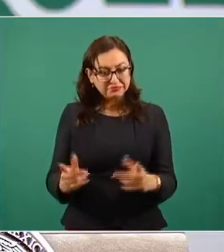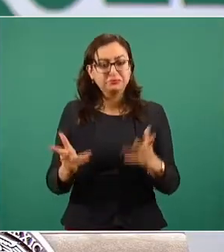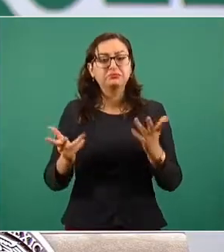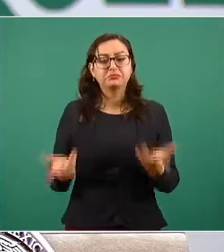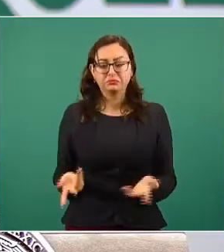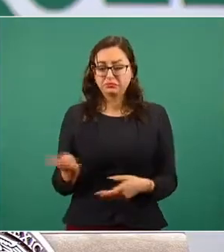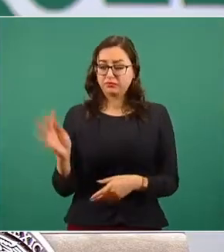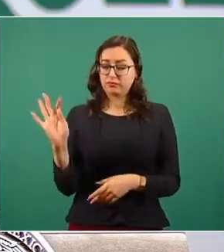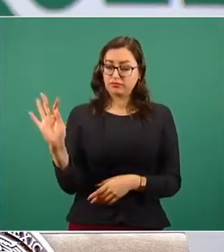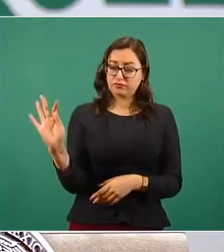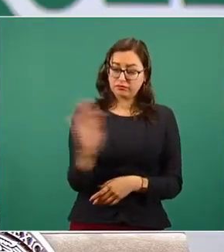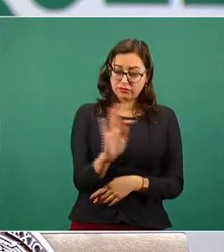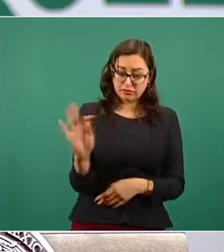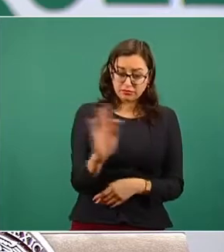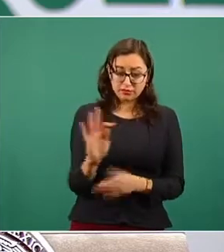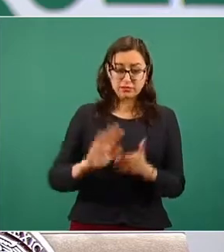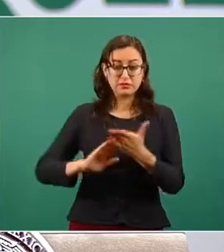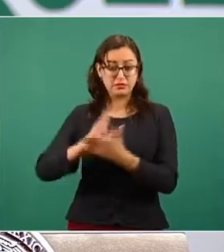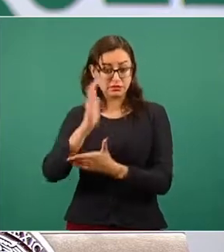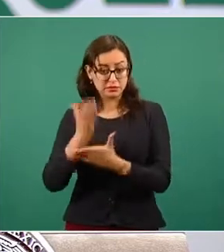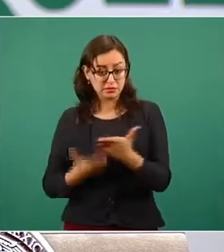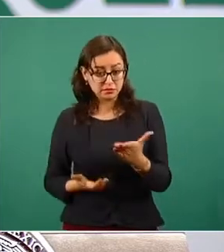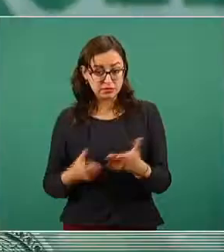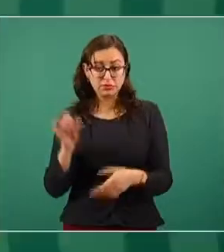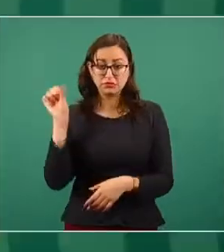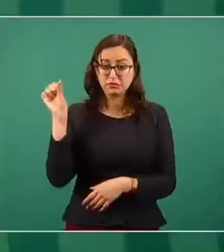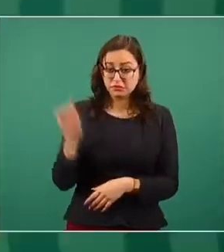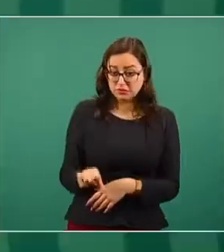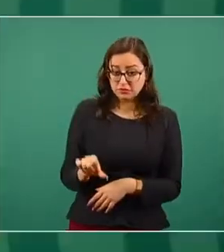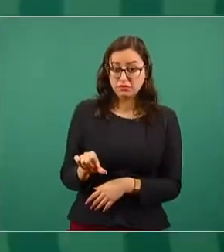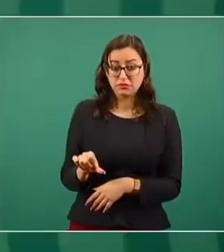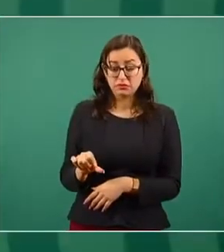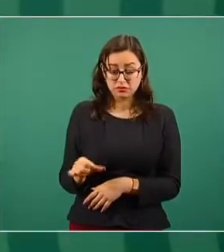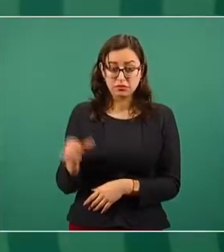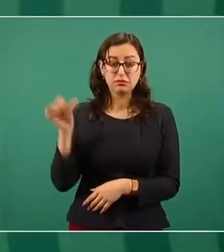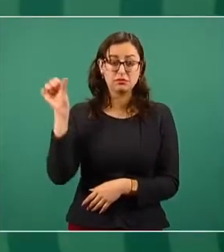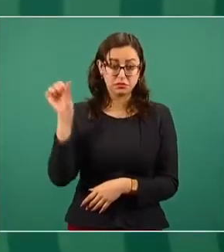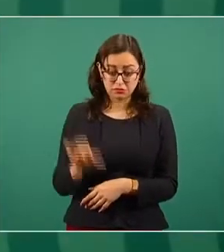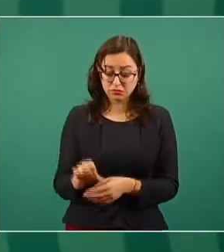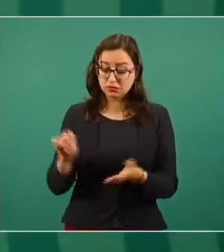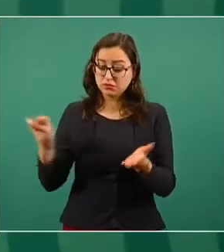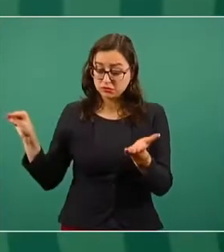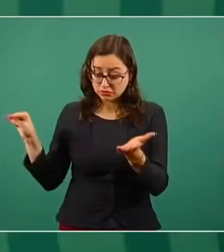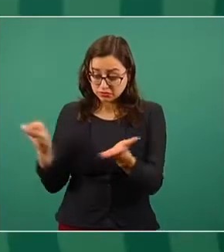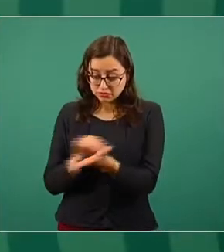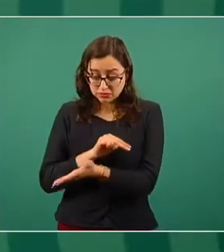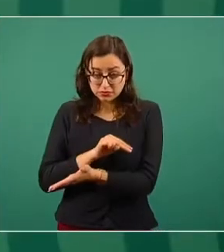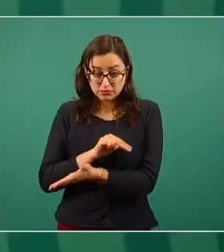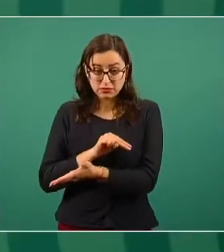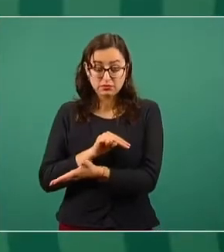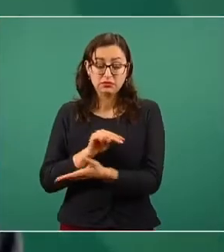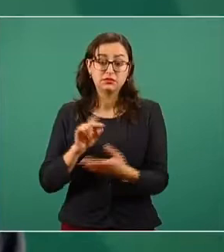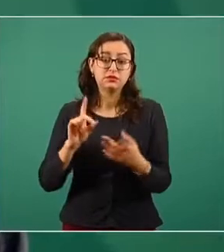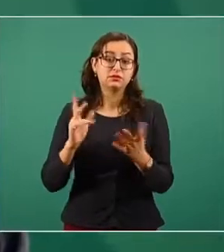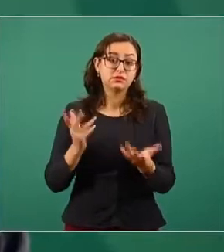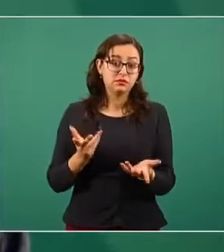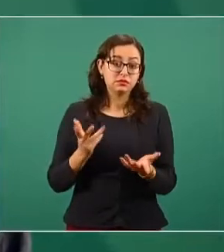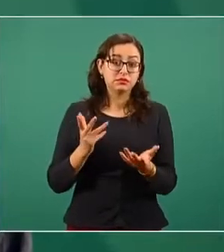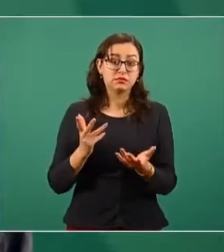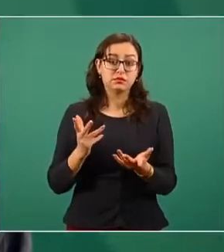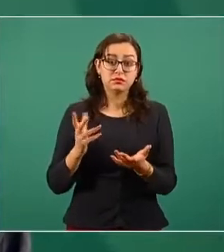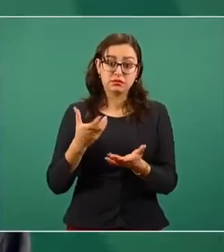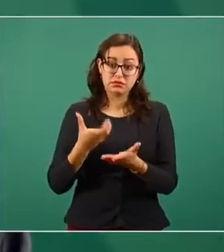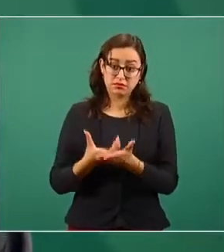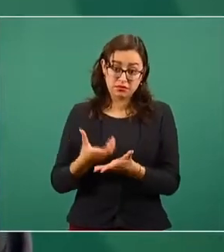firmando el contrato hoy, le estoy diciendo, hoy se firmará el contrato y estemos haciendo el